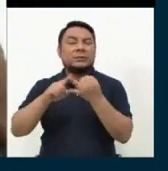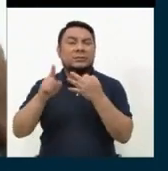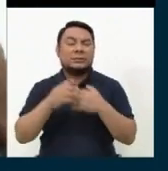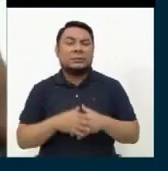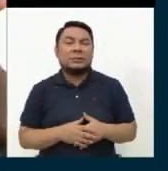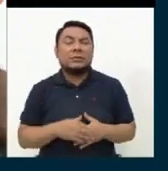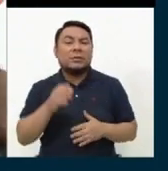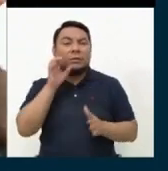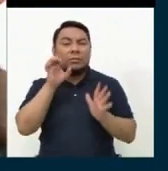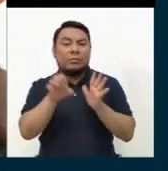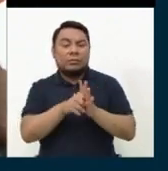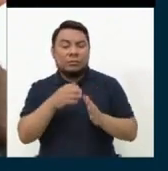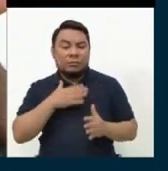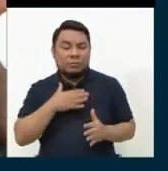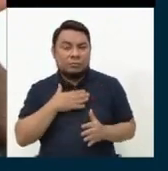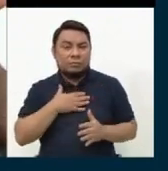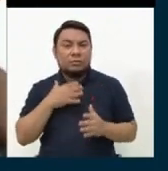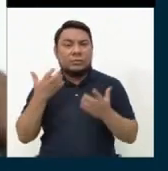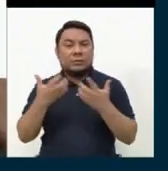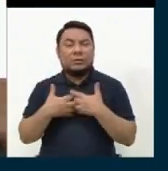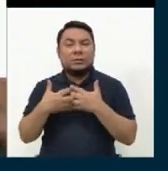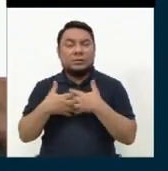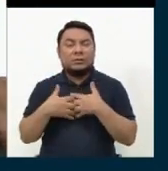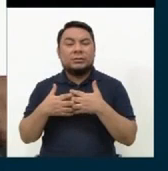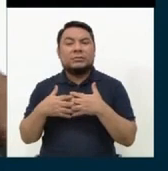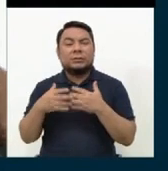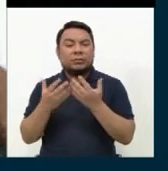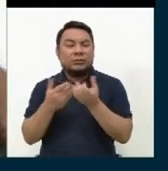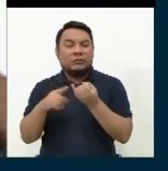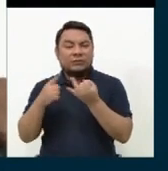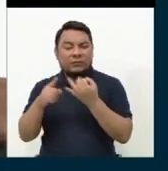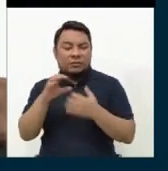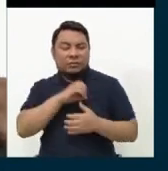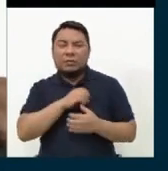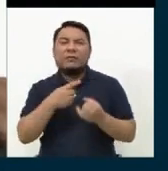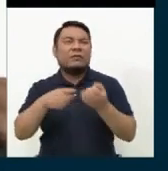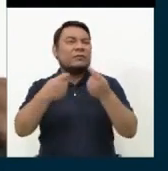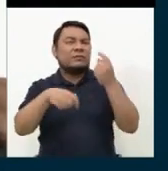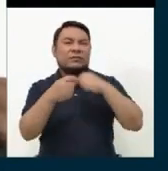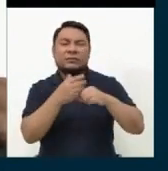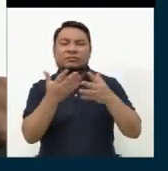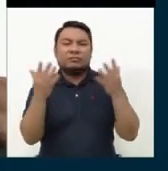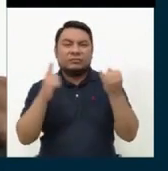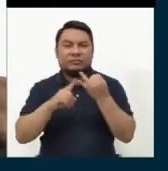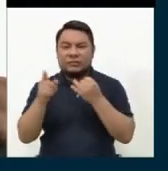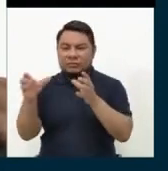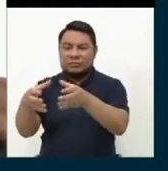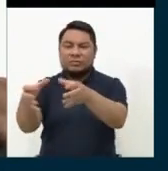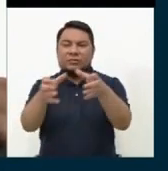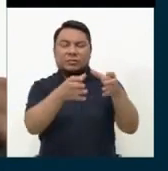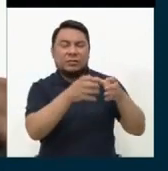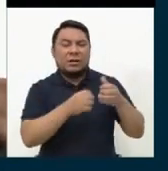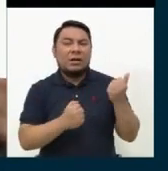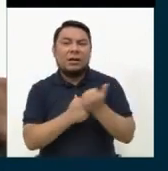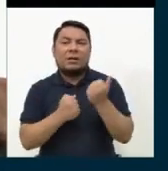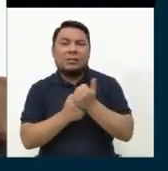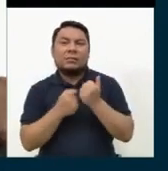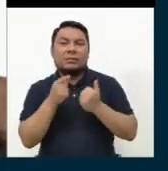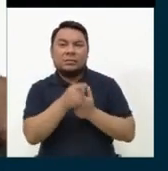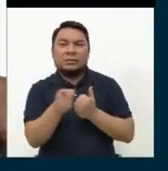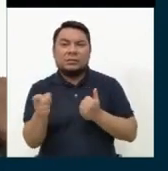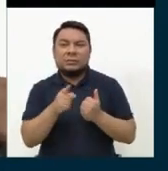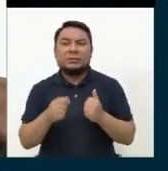Por ejemplo, yo estoy en la especie de pymes y a todo el sector comercial. Hay que apoyarles de una u otra manera porque ellos son los que